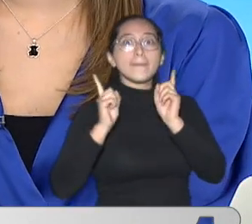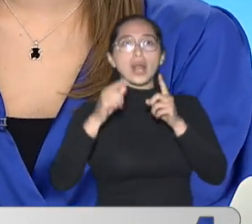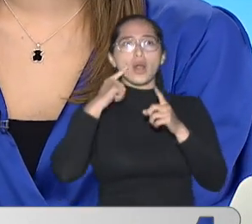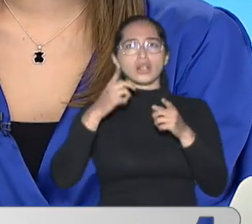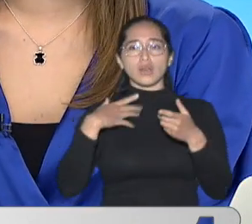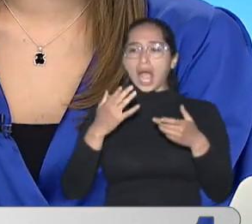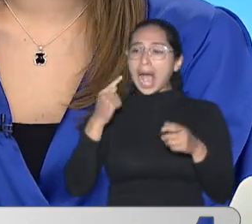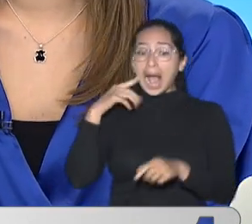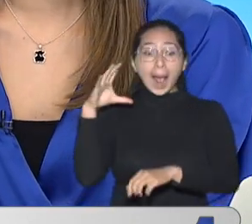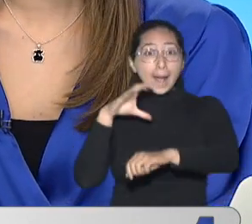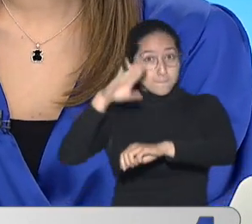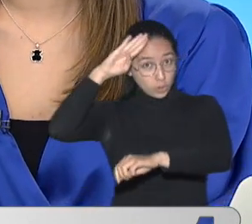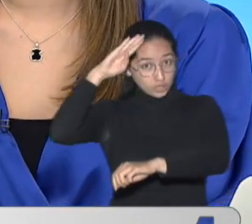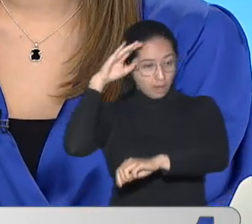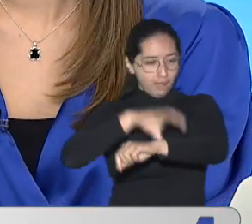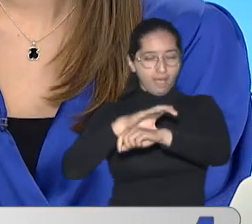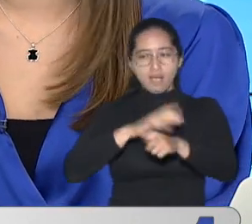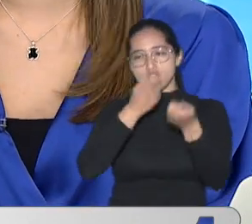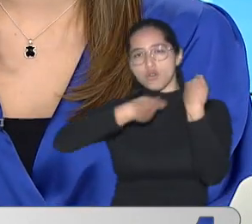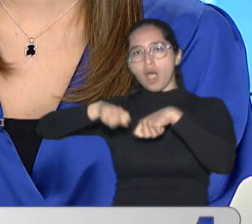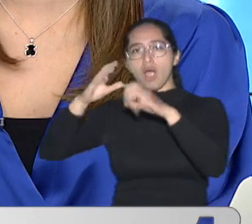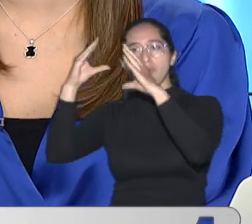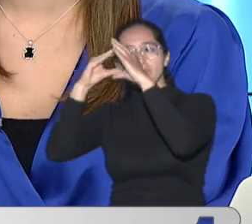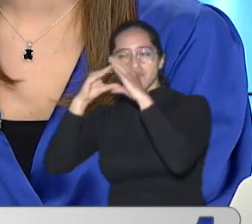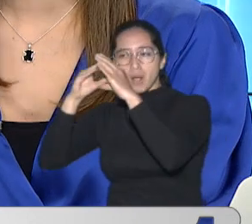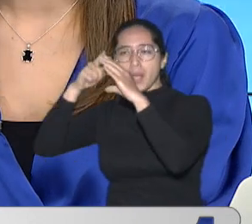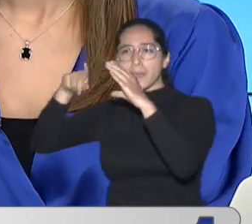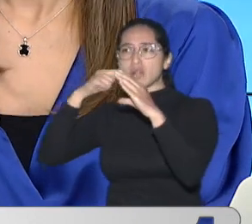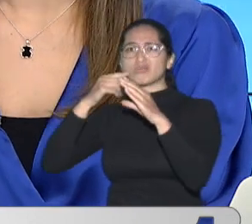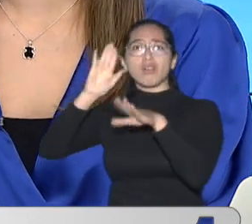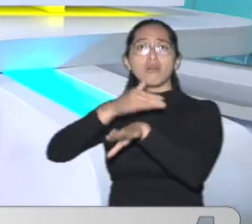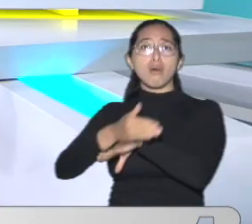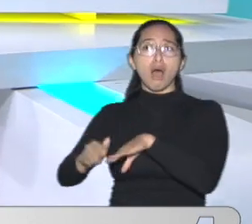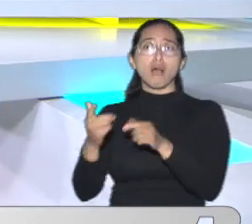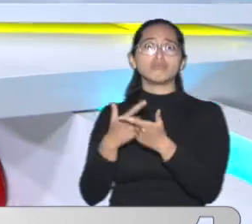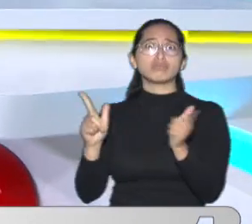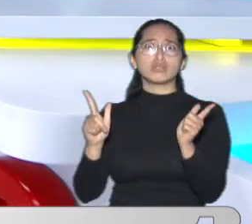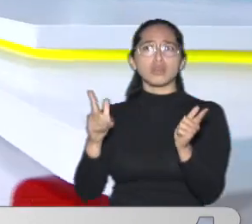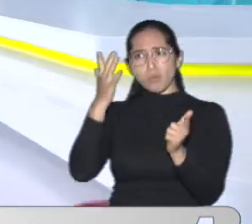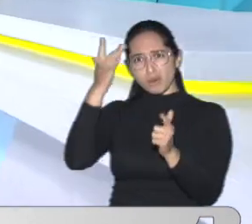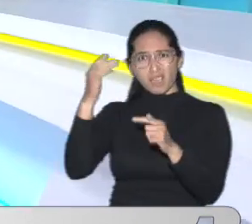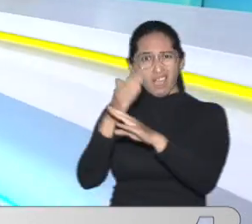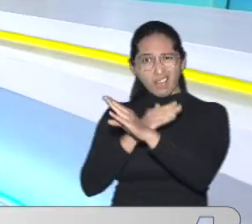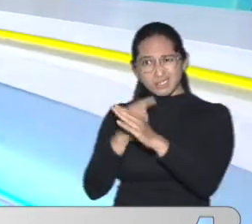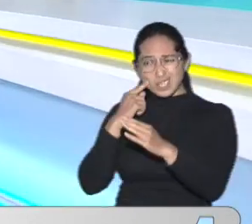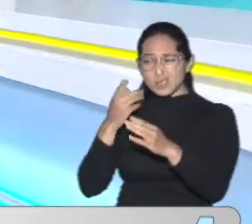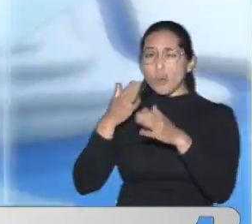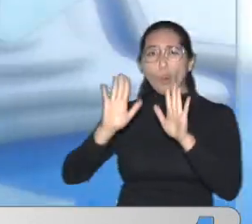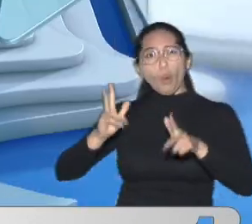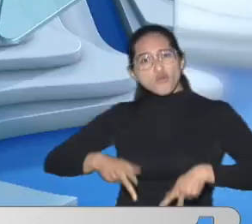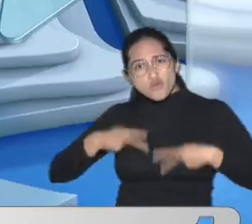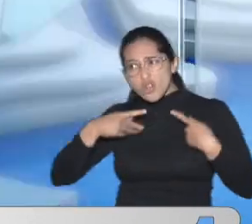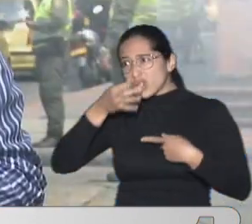una estación de policía Pero quedó libre Porque no hay denuncias en su contra Sebastián muy buenos días ¿Quién es este hombre?